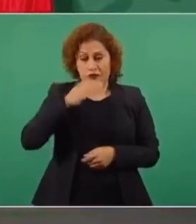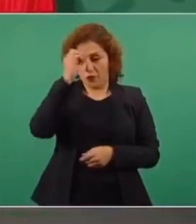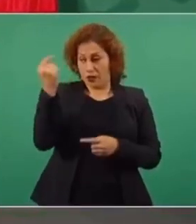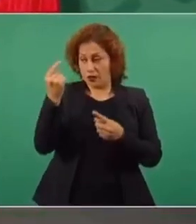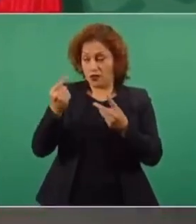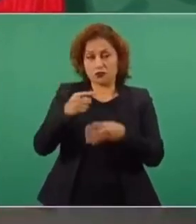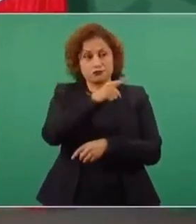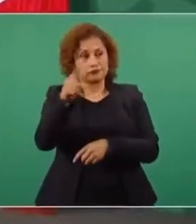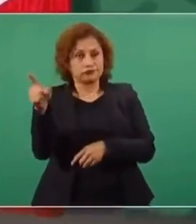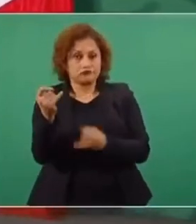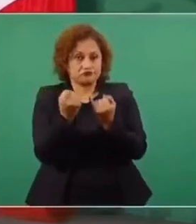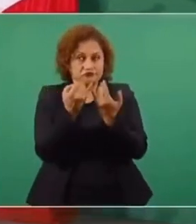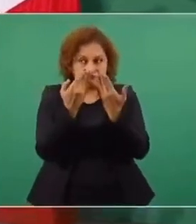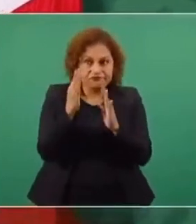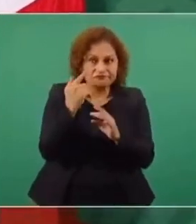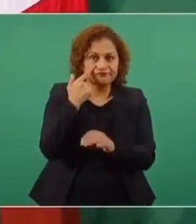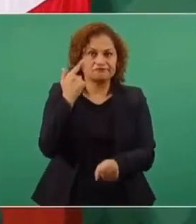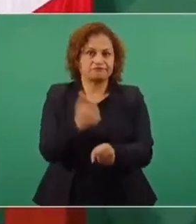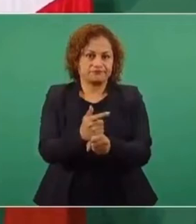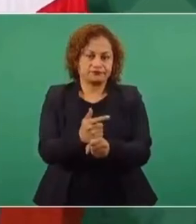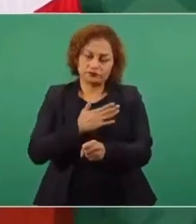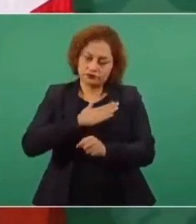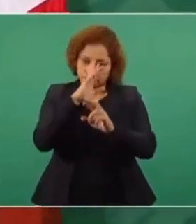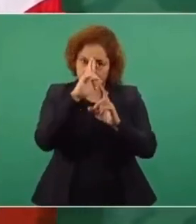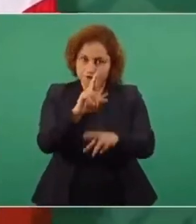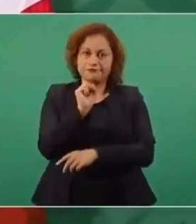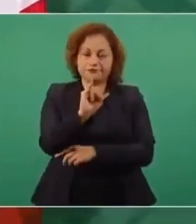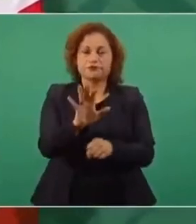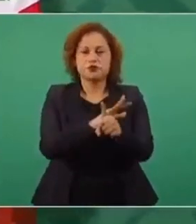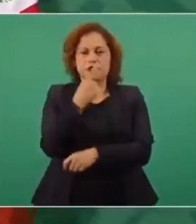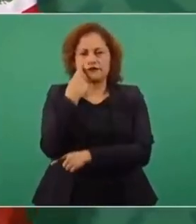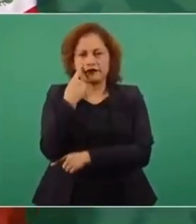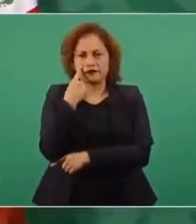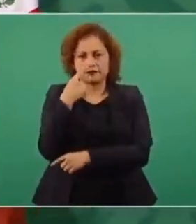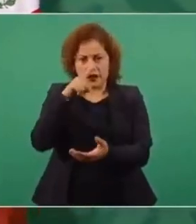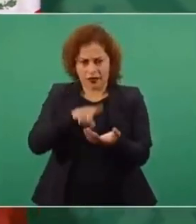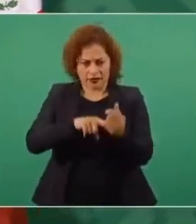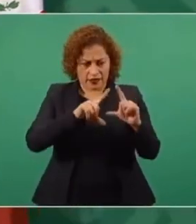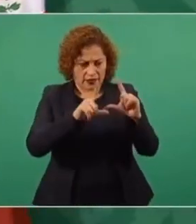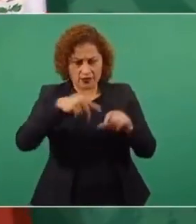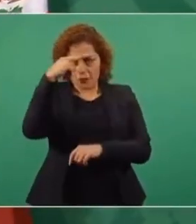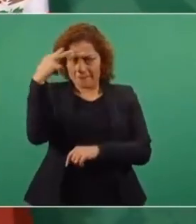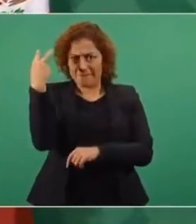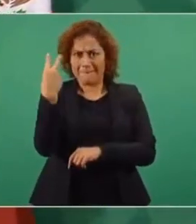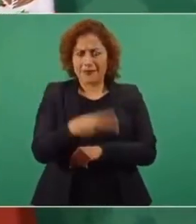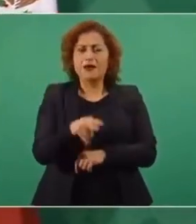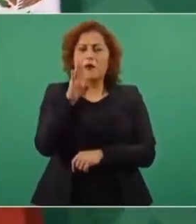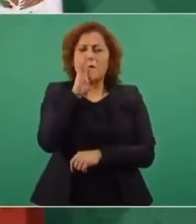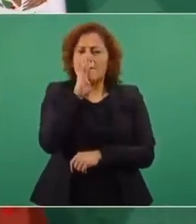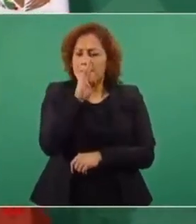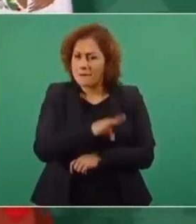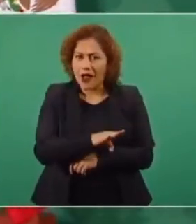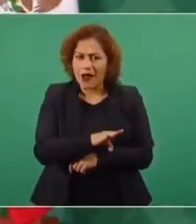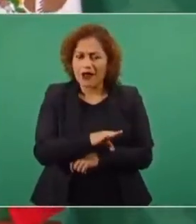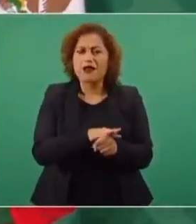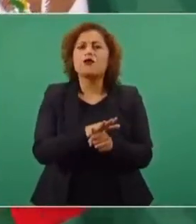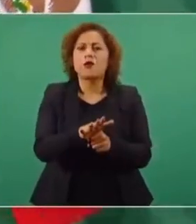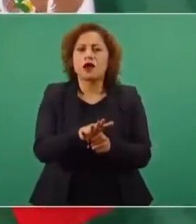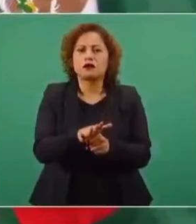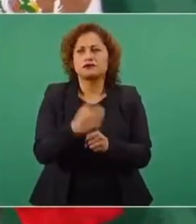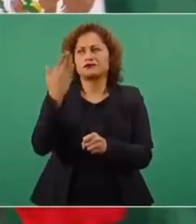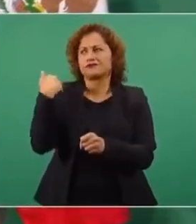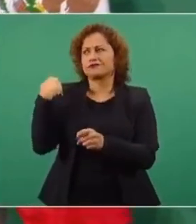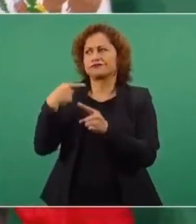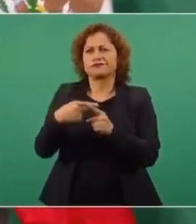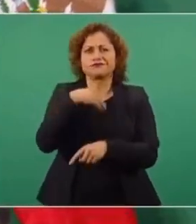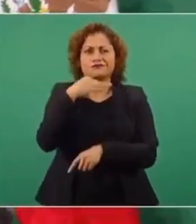vista, lo digo con todo el respeto, de que nada daña más a México, nada ha hecho tanto mal a México como la